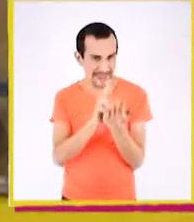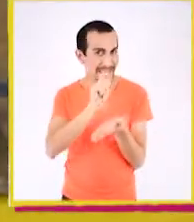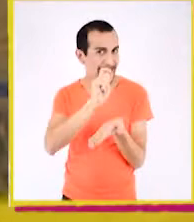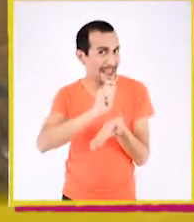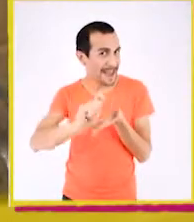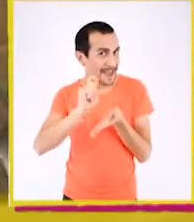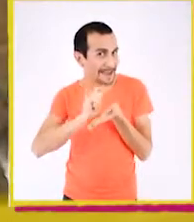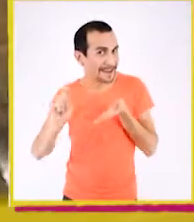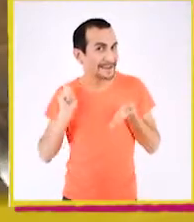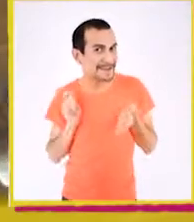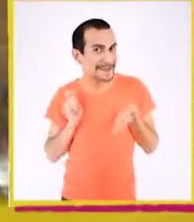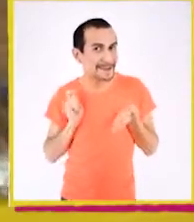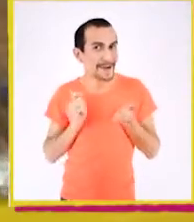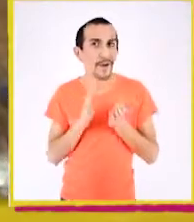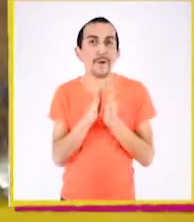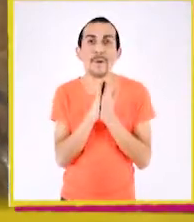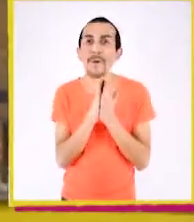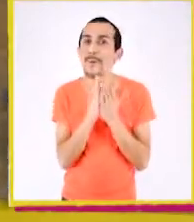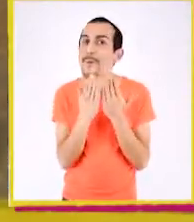y escribir.